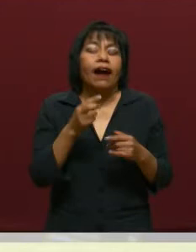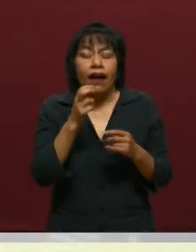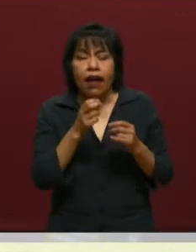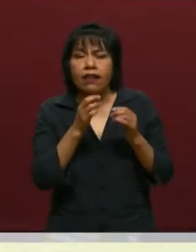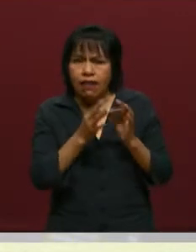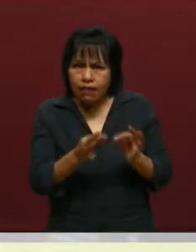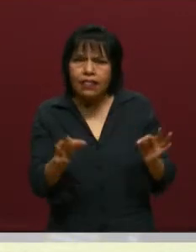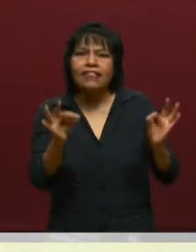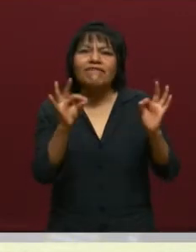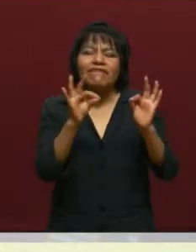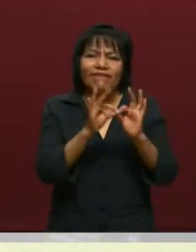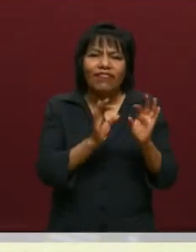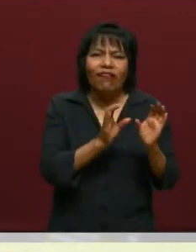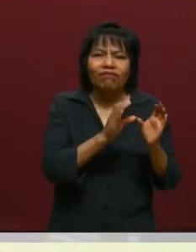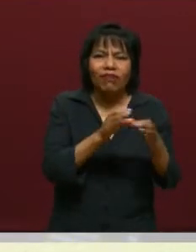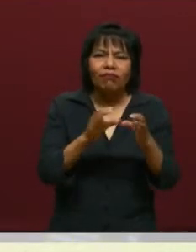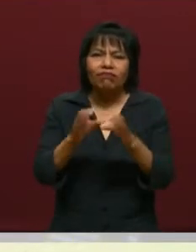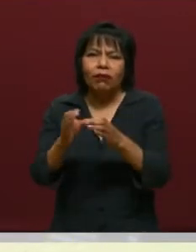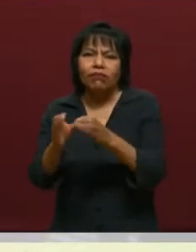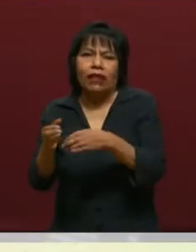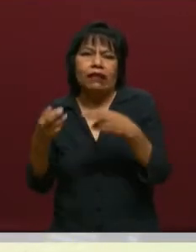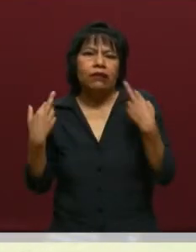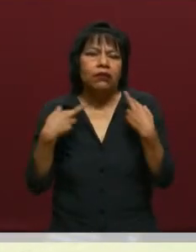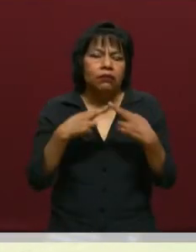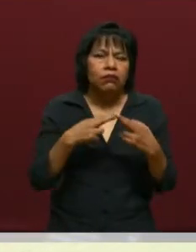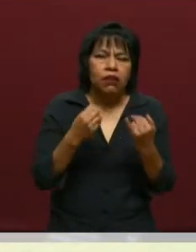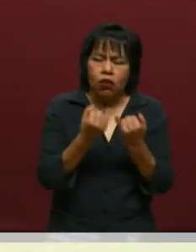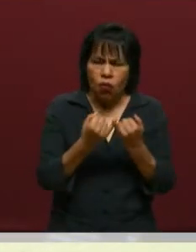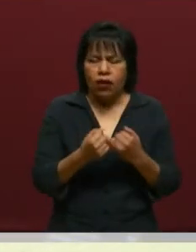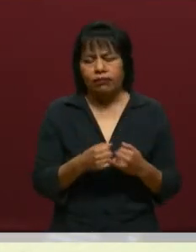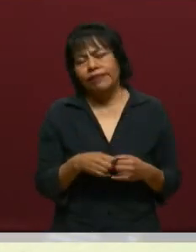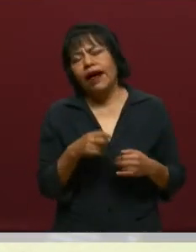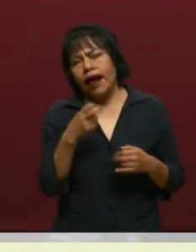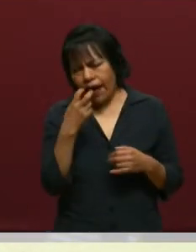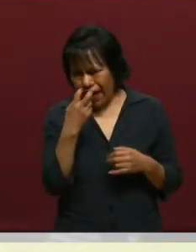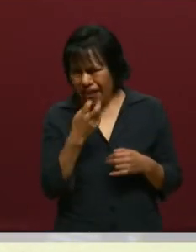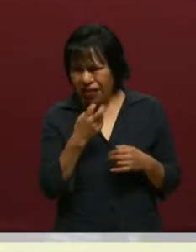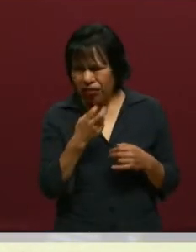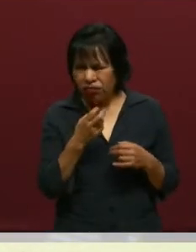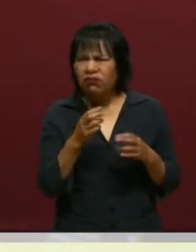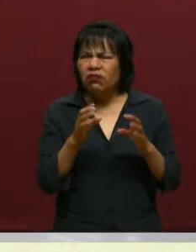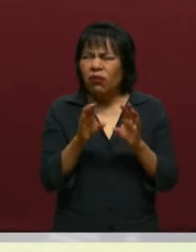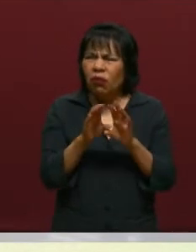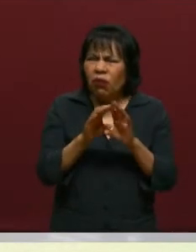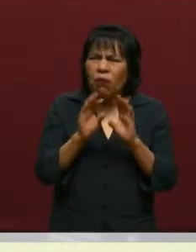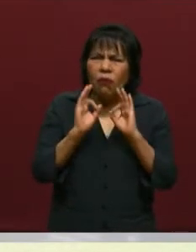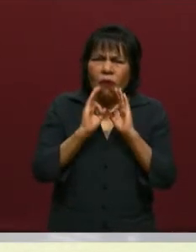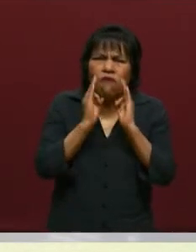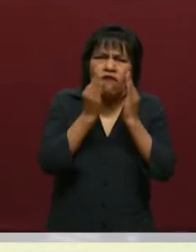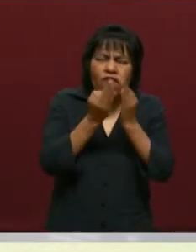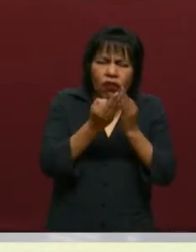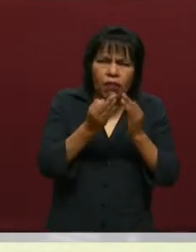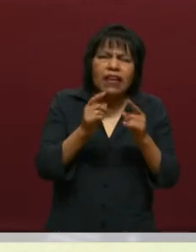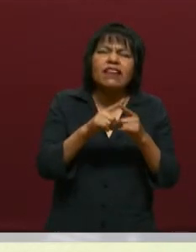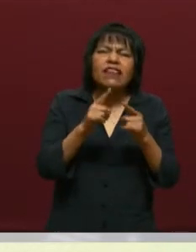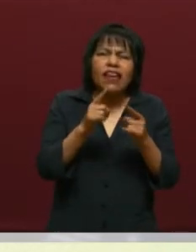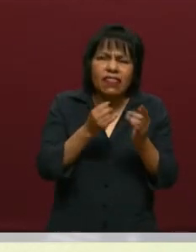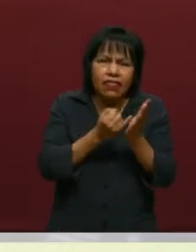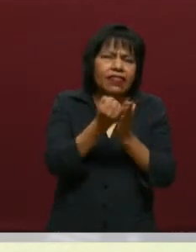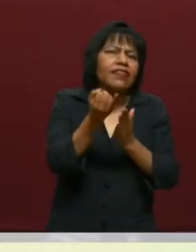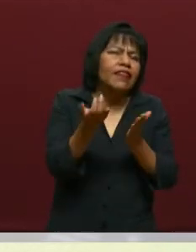la importancia de los cuerpos académicos, son profesores. Estos cuerpos académicos, ¿cómo se conforman? ¿Quién decide